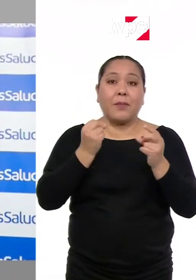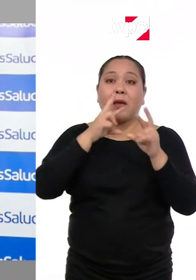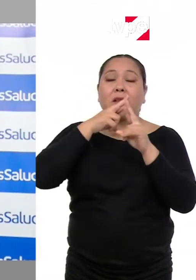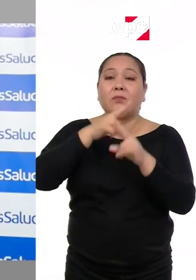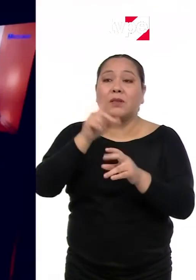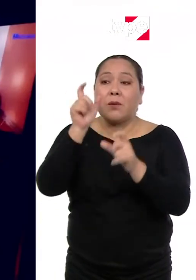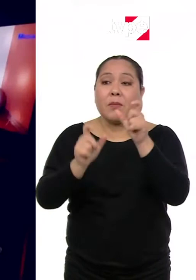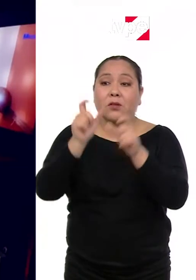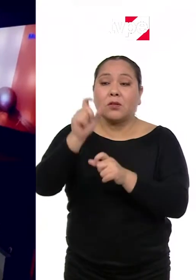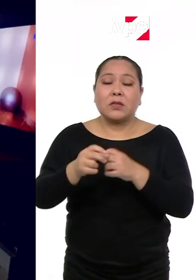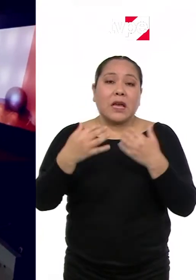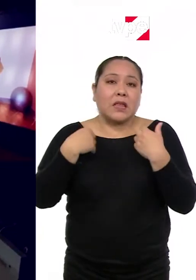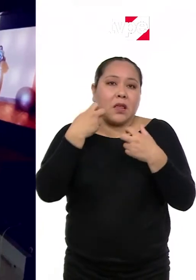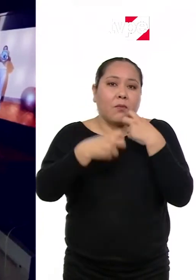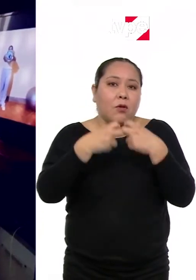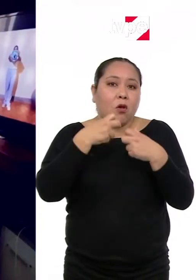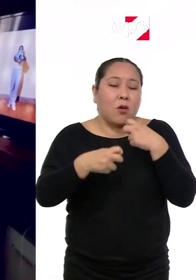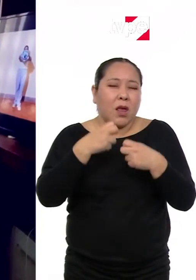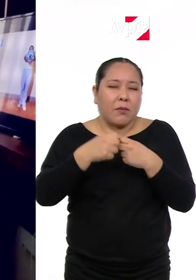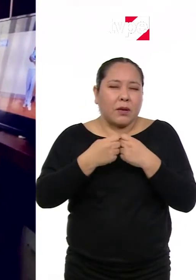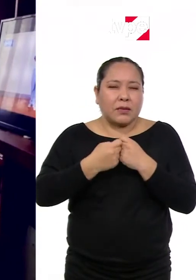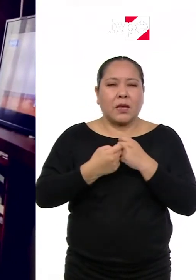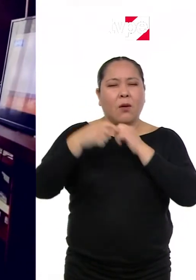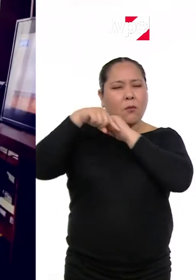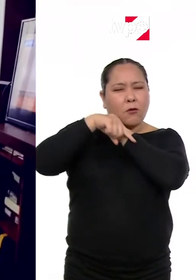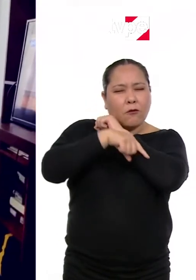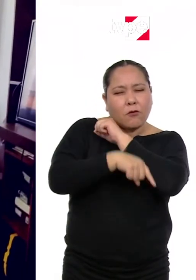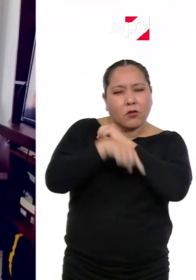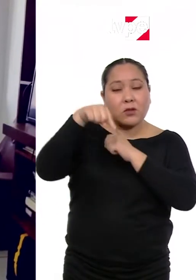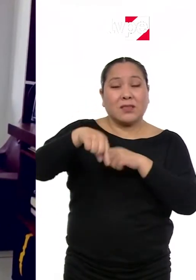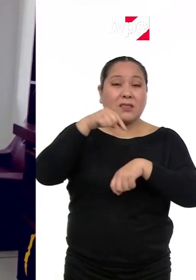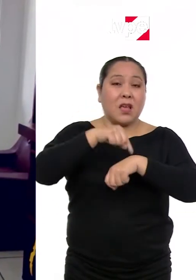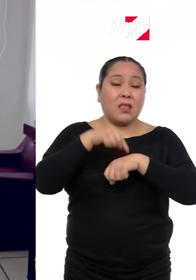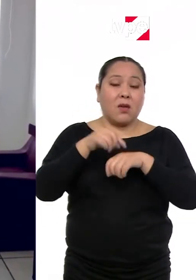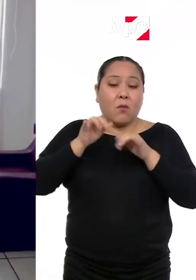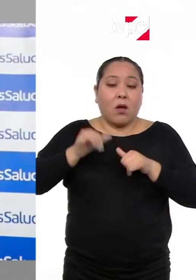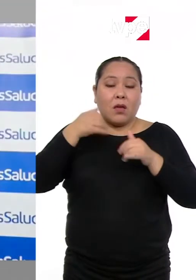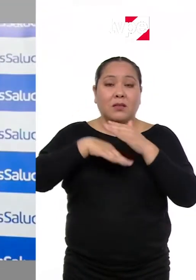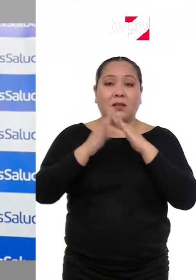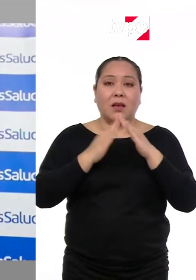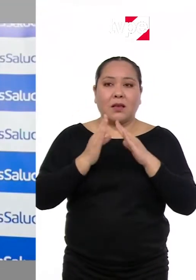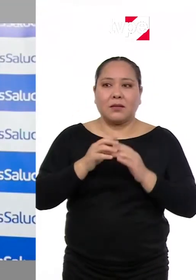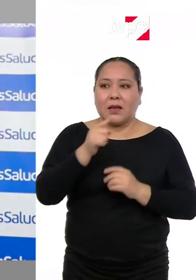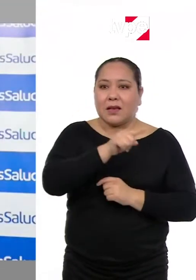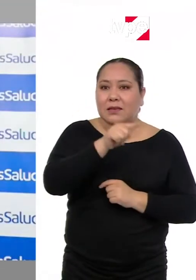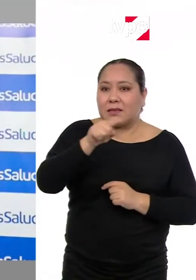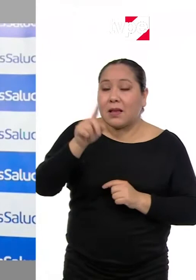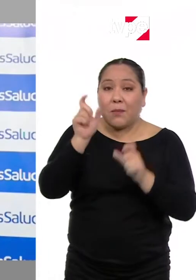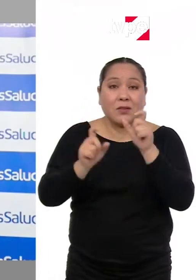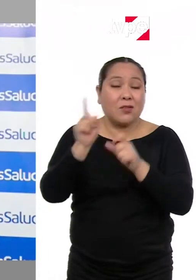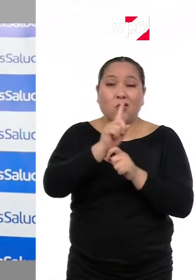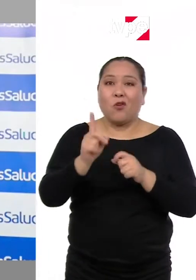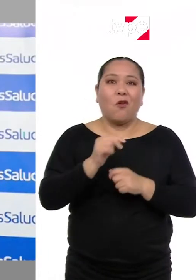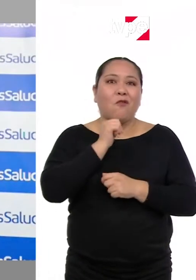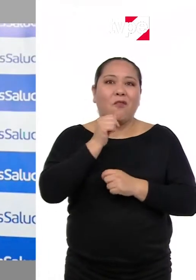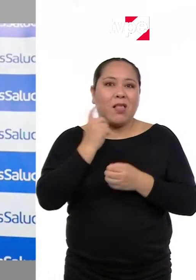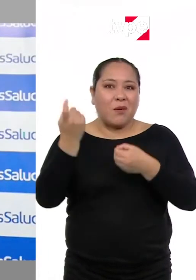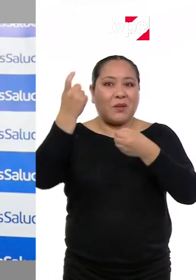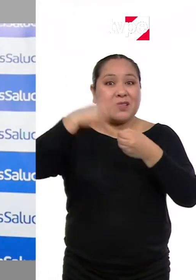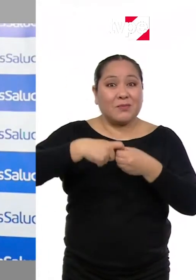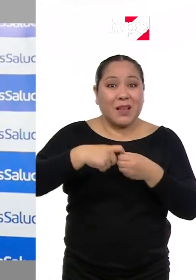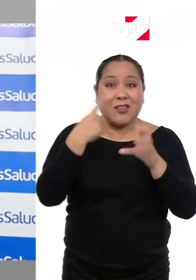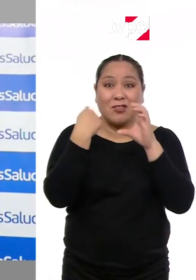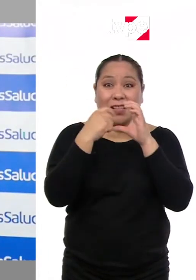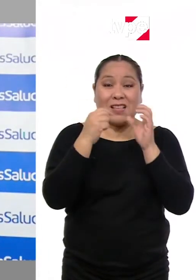a aquellos que tienen problemas relacionados a enfermedades crónicas en esta época de cuarentena. Bueno, para todos aquellos que todavía no están participando en los